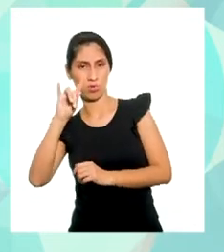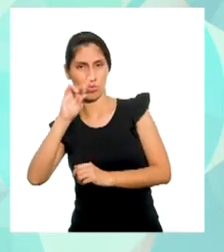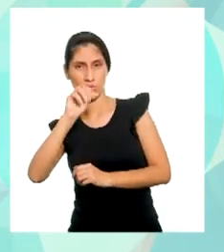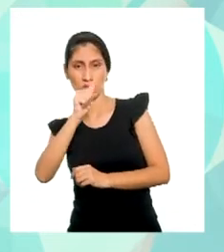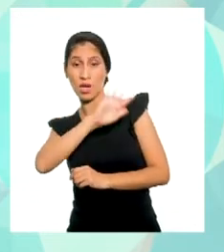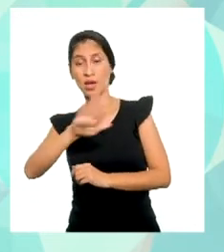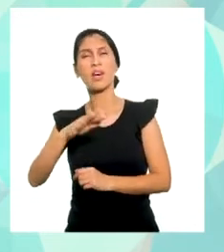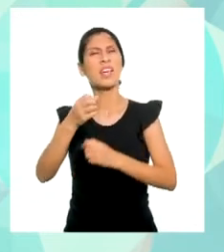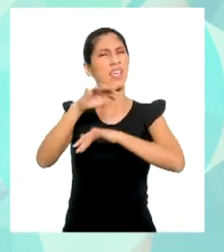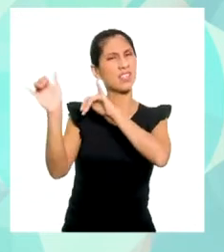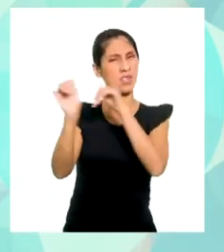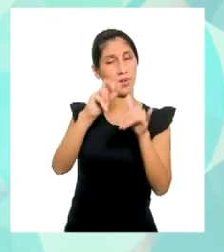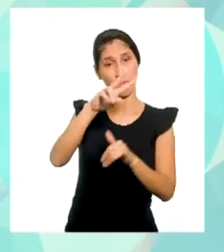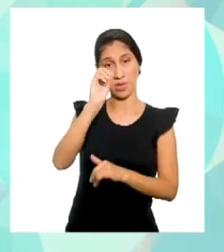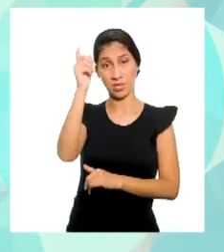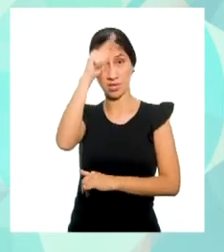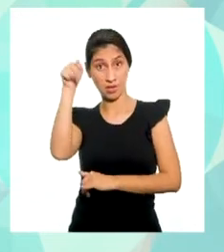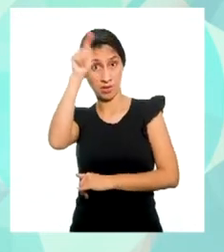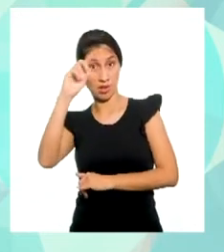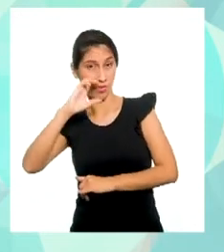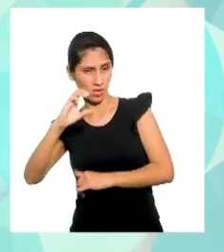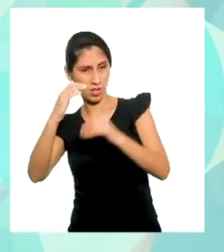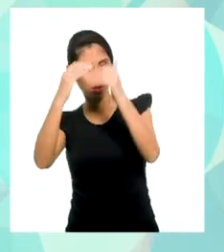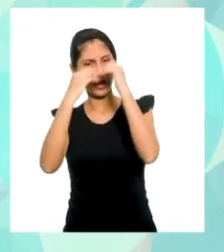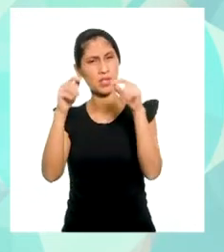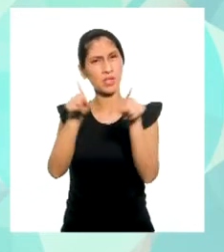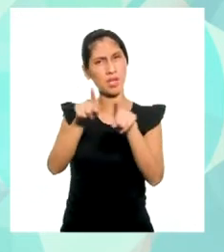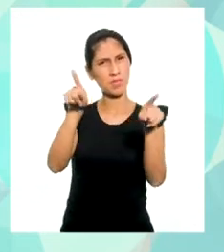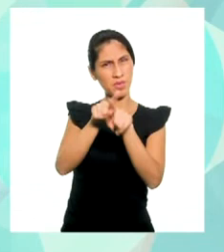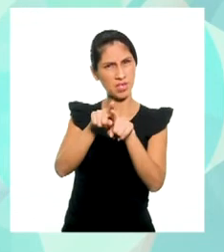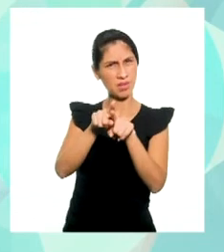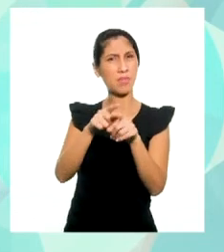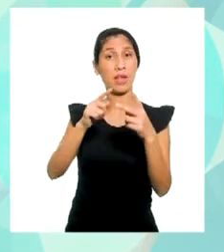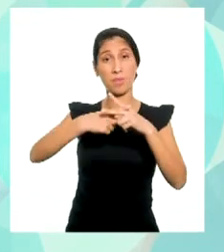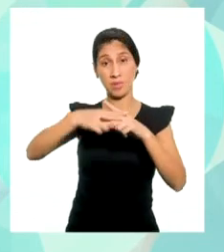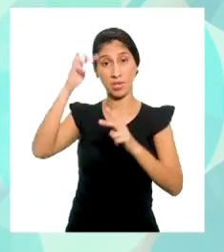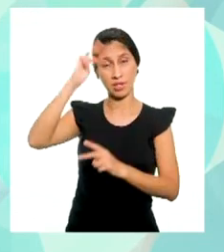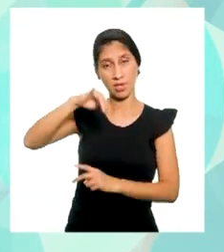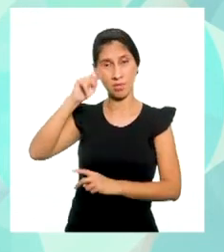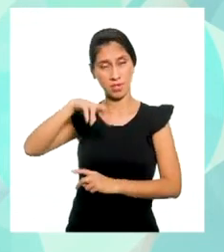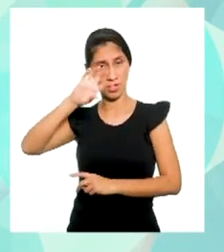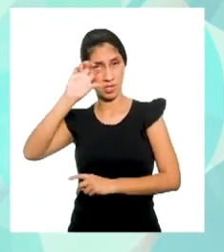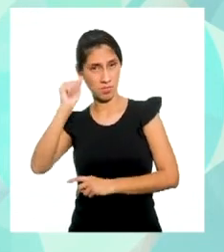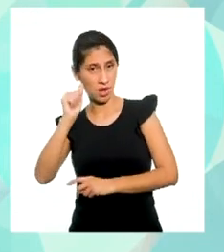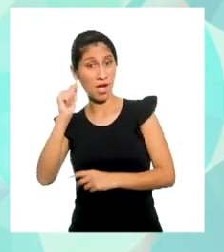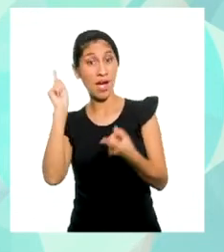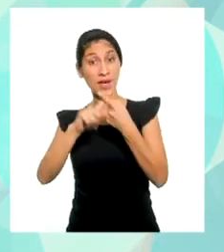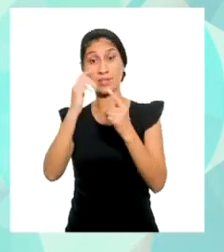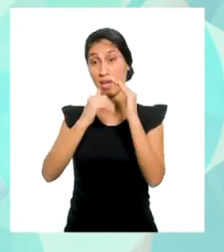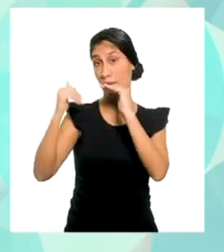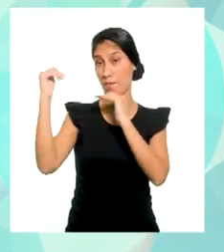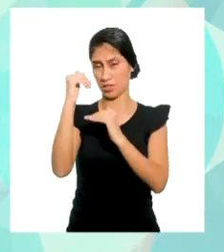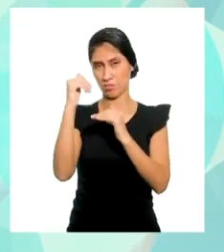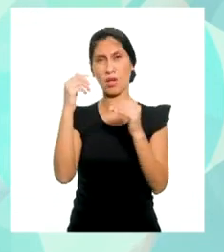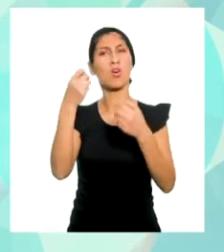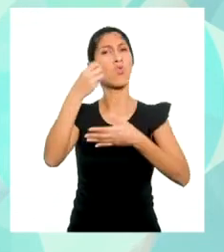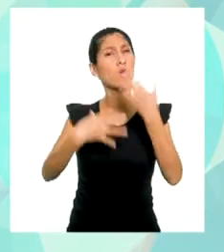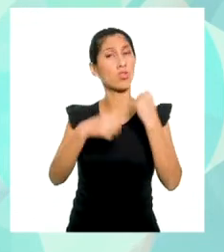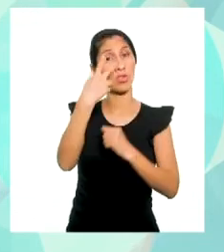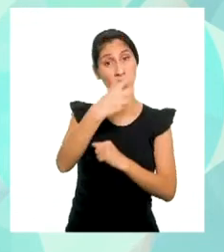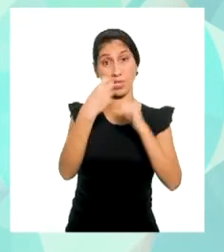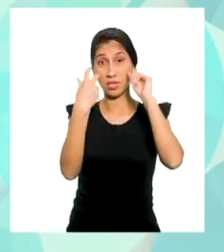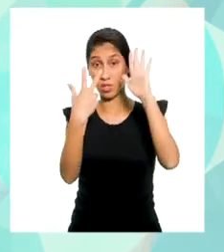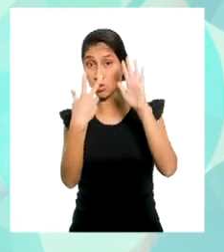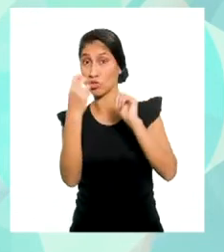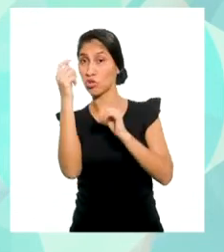20 grados Celsius. Para llegar de la mínima temperatura a la máxima, se demora 38 minutos. Para